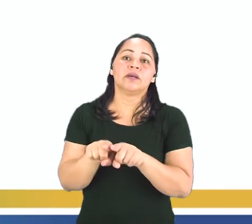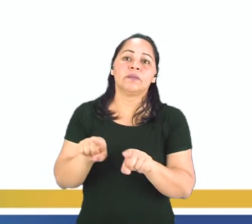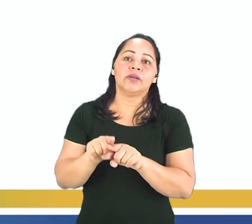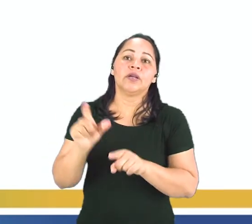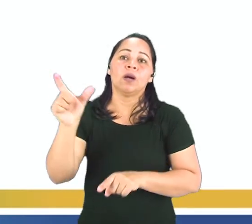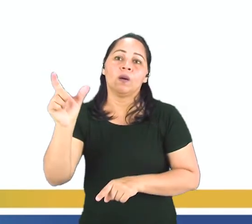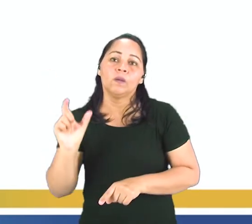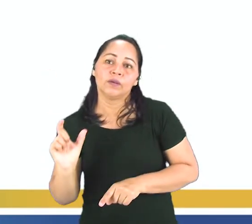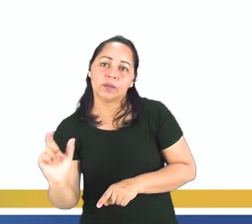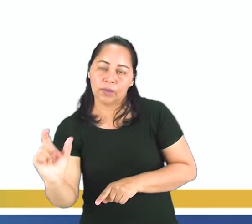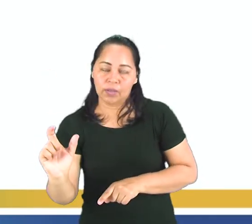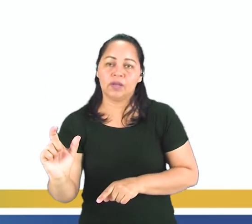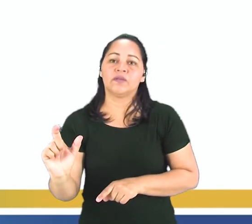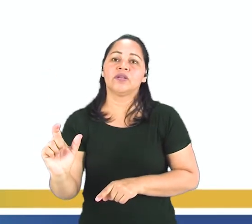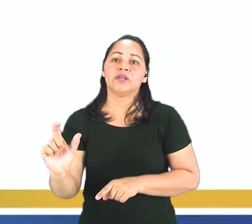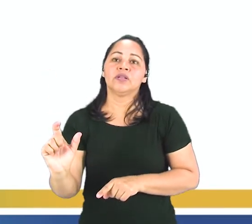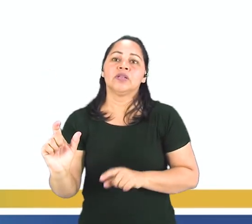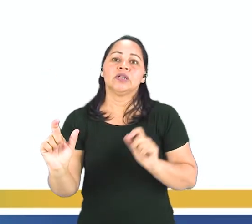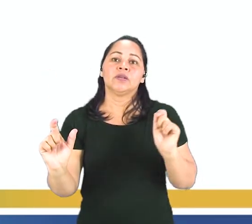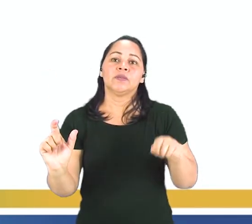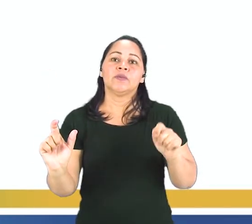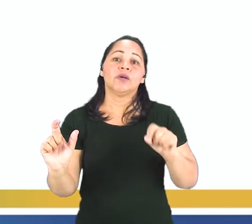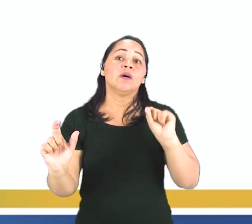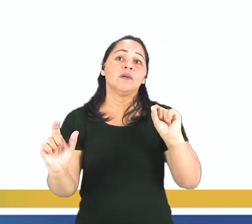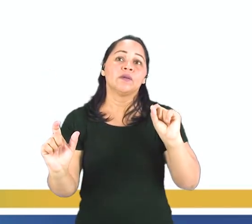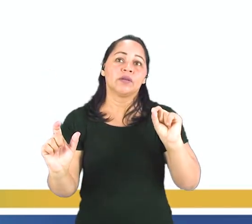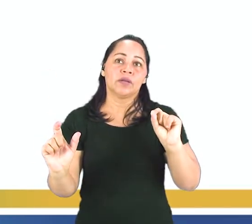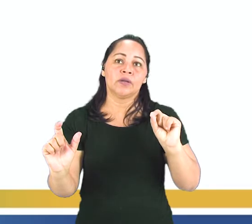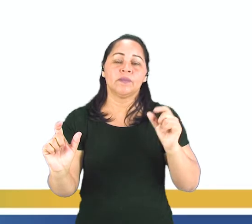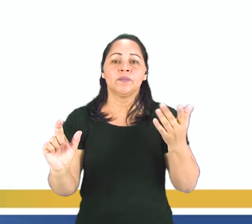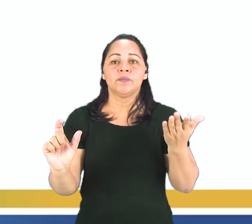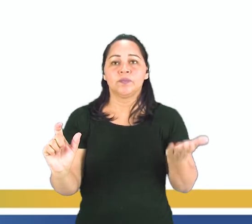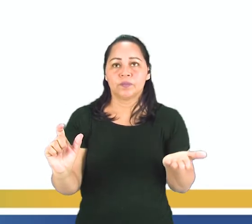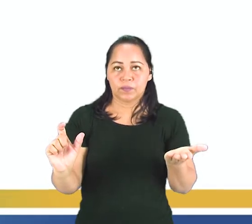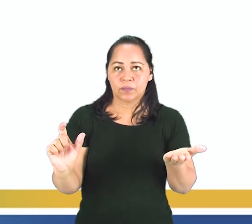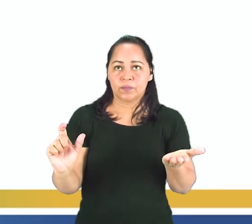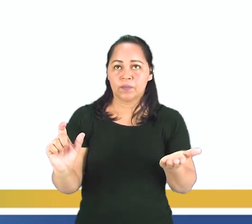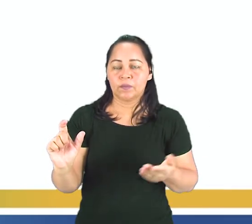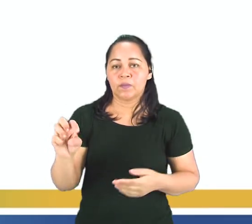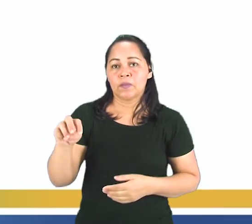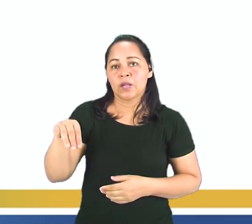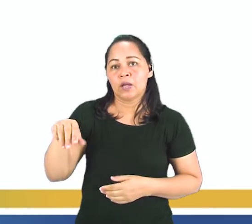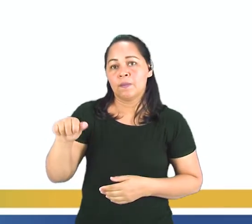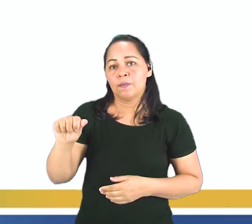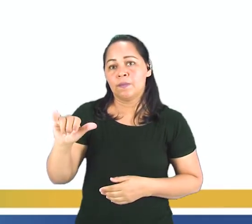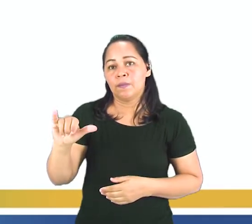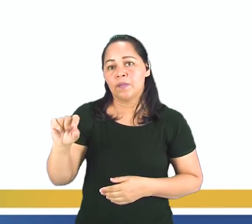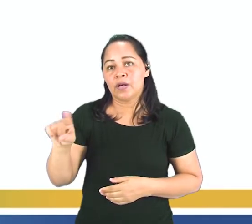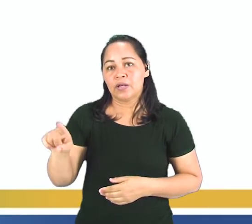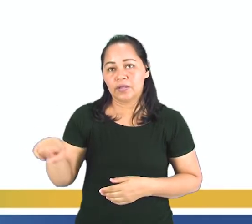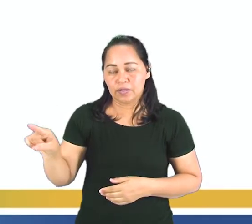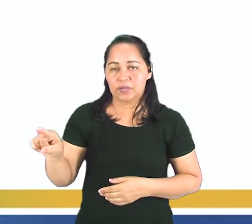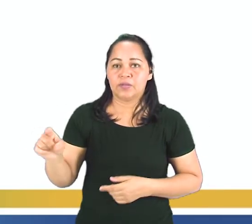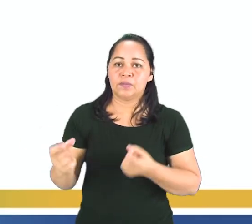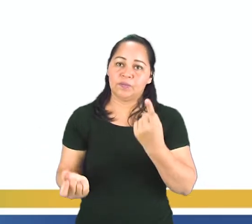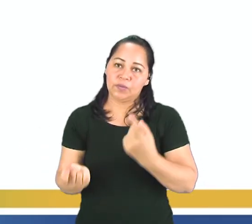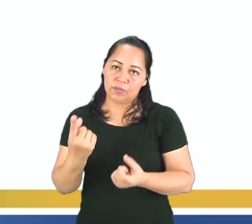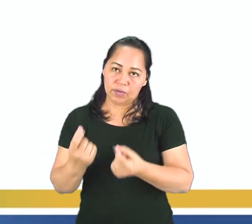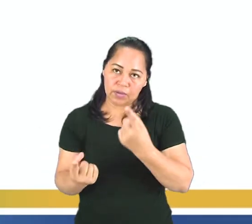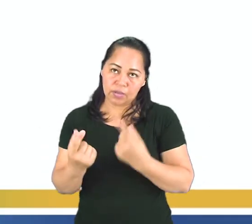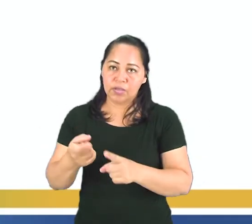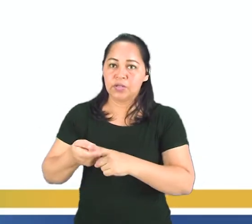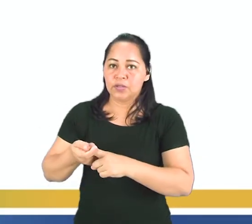achar, podemos achar por ahí un nombre como palomitas de maíz. ¿Quiere decir o qué? Pipoca de millo.